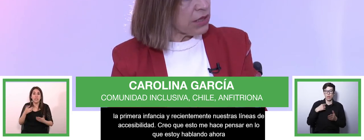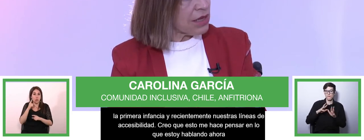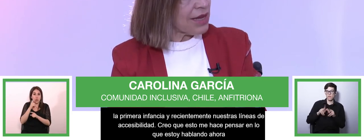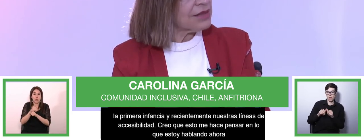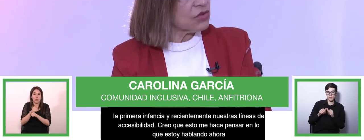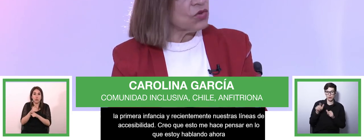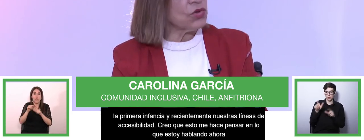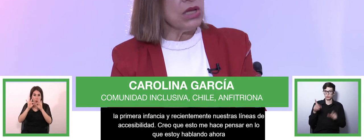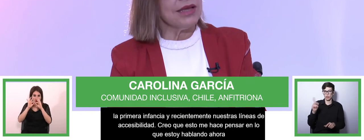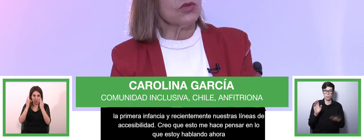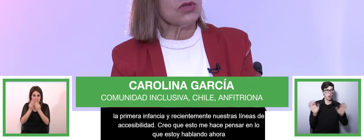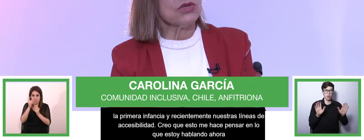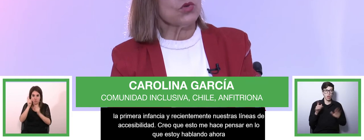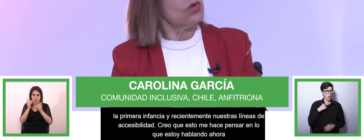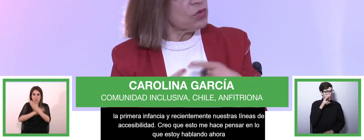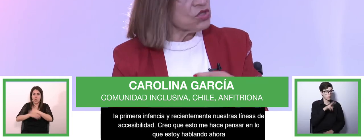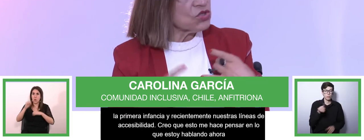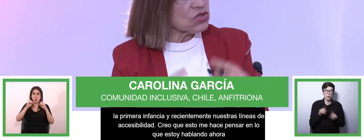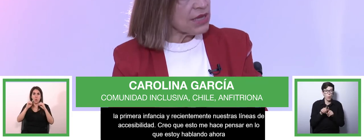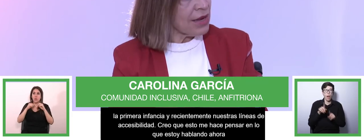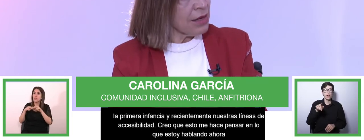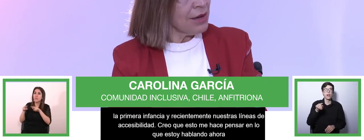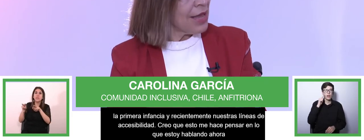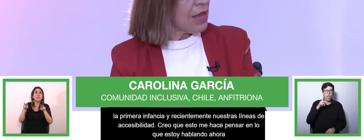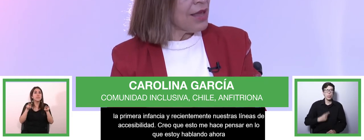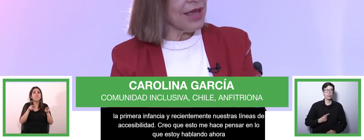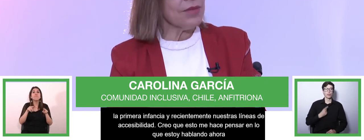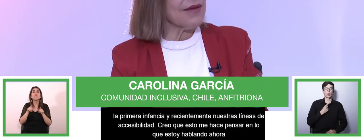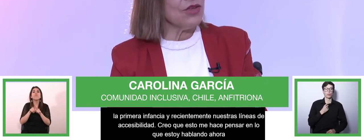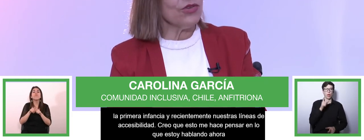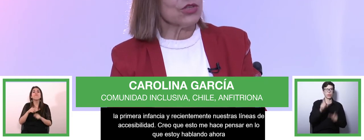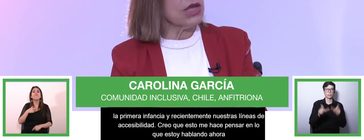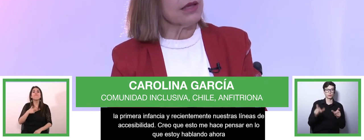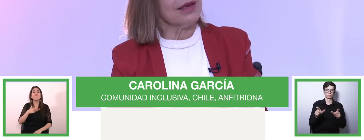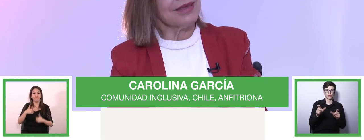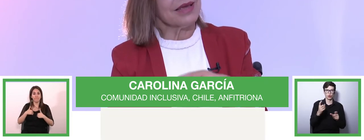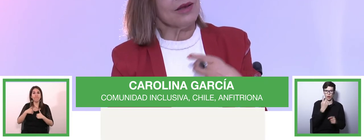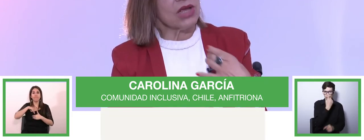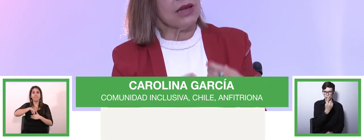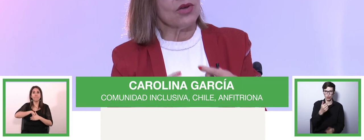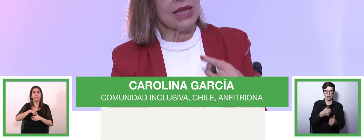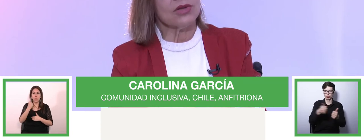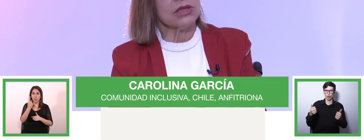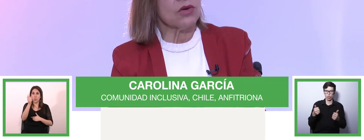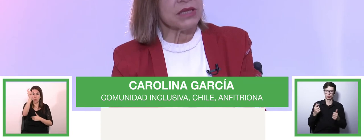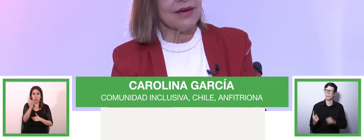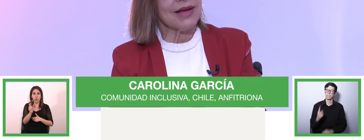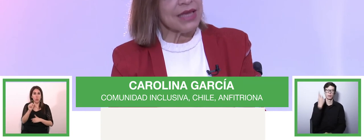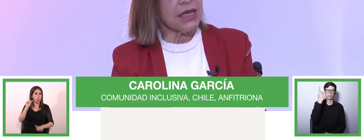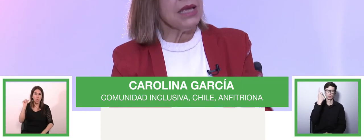personas ante todo entonces su compromiso social es maravilloso ya que lo que él